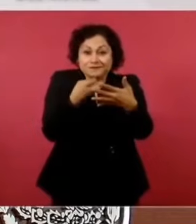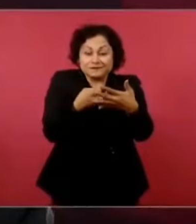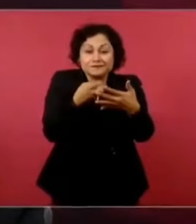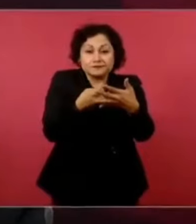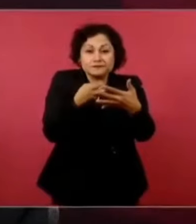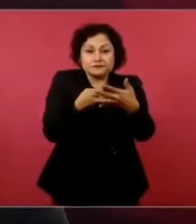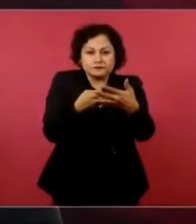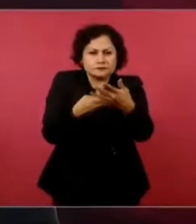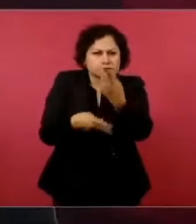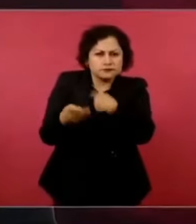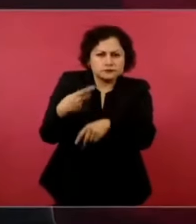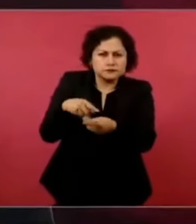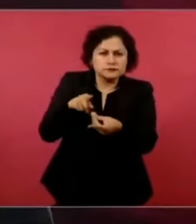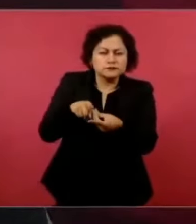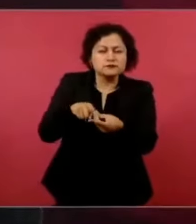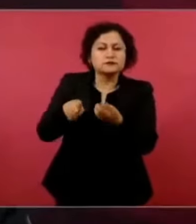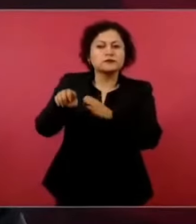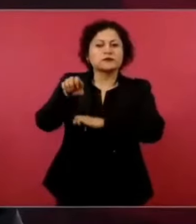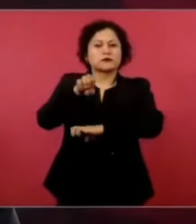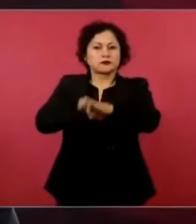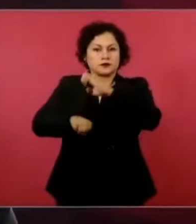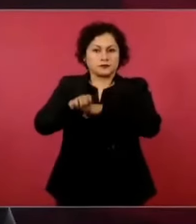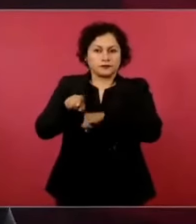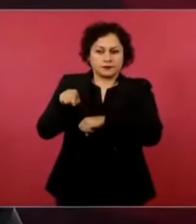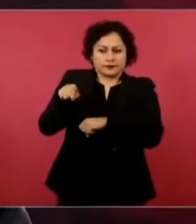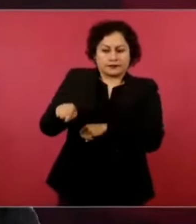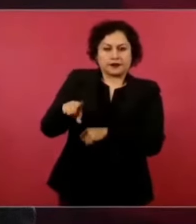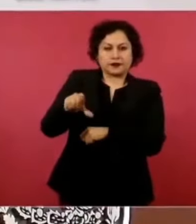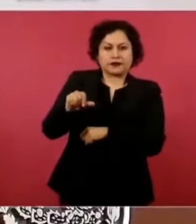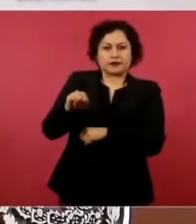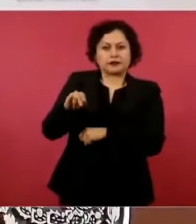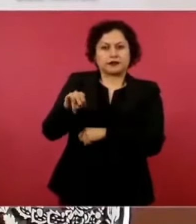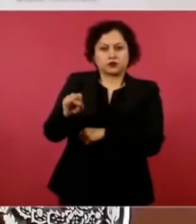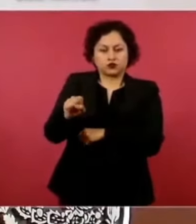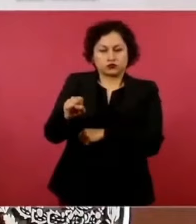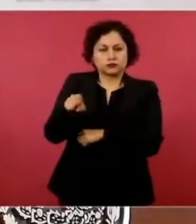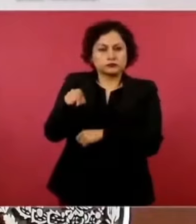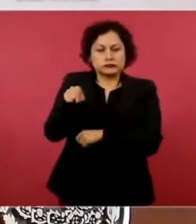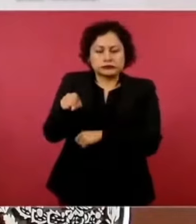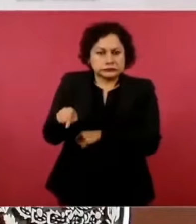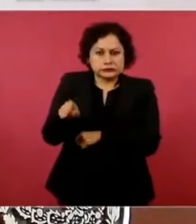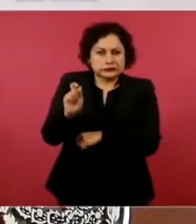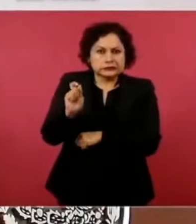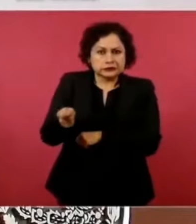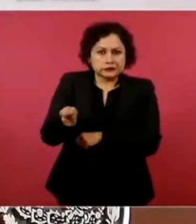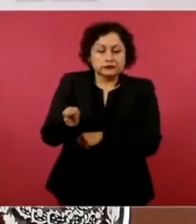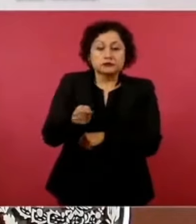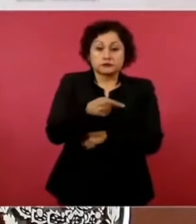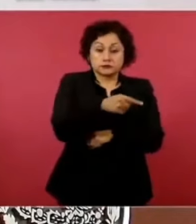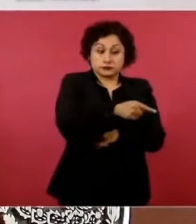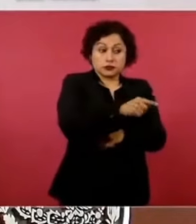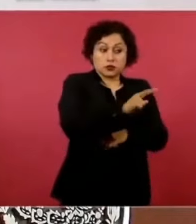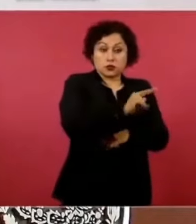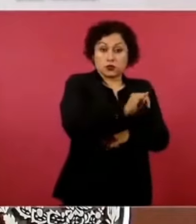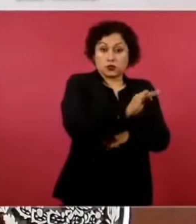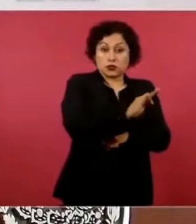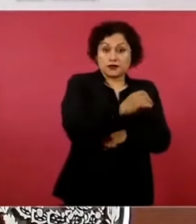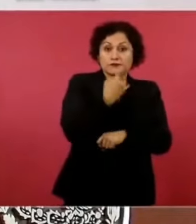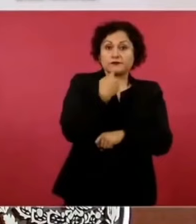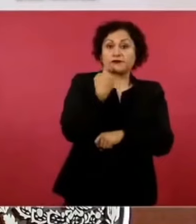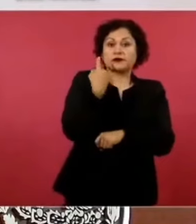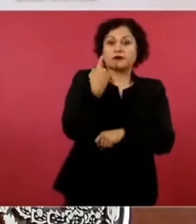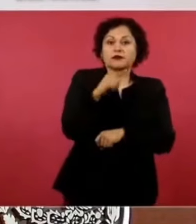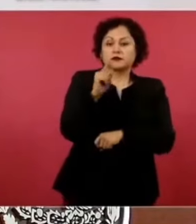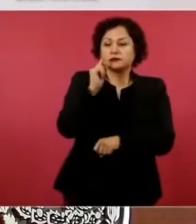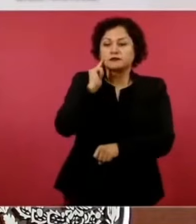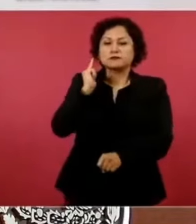consorcio por actividades de lavado